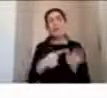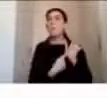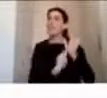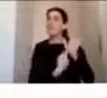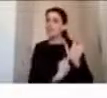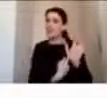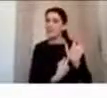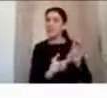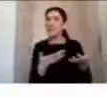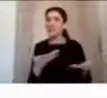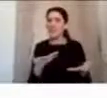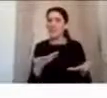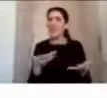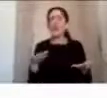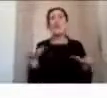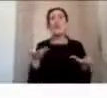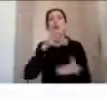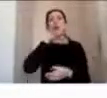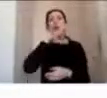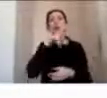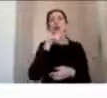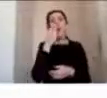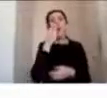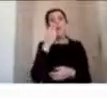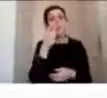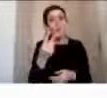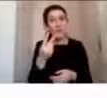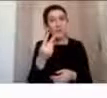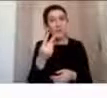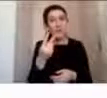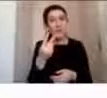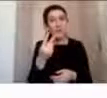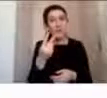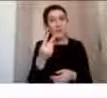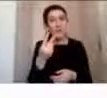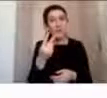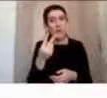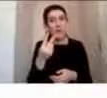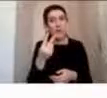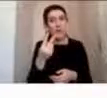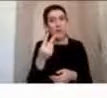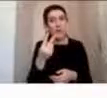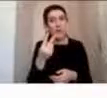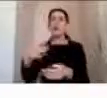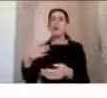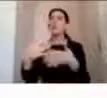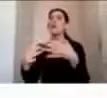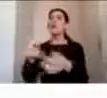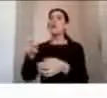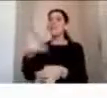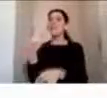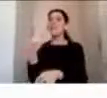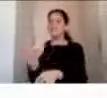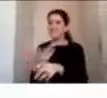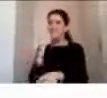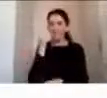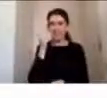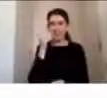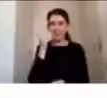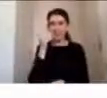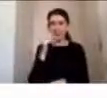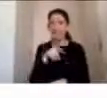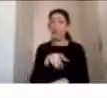riesgo que tenemos los adultos respecto al ambiente donde se desenvuelven los niños. Muchas veces, bueno, en este caso fue un